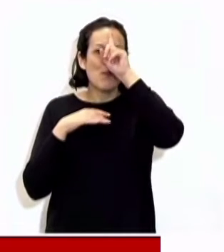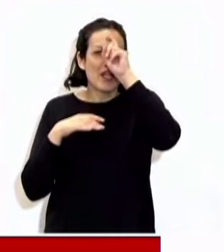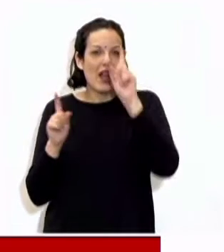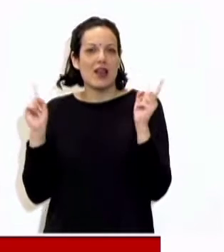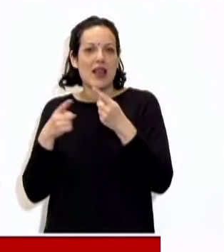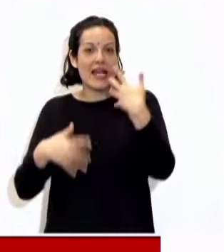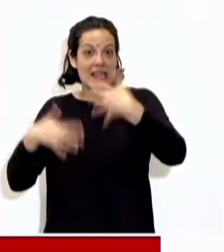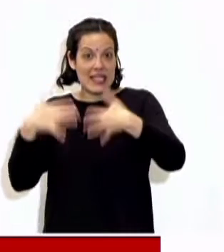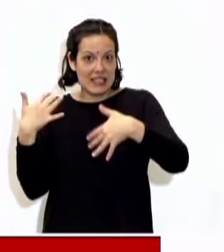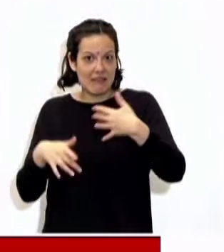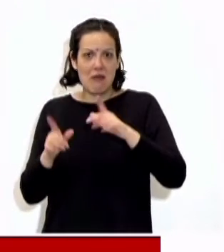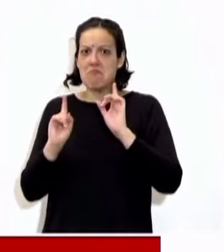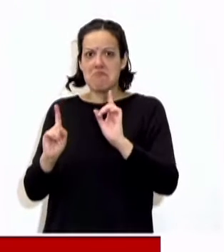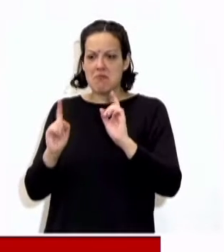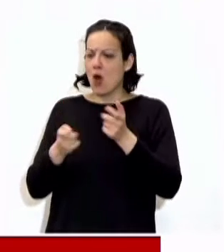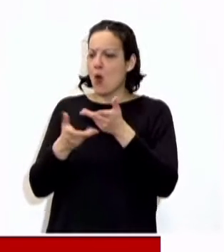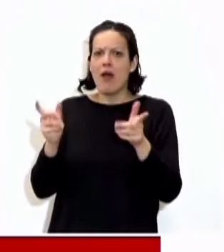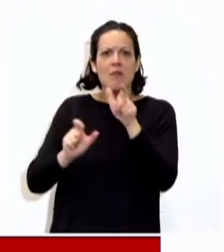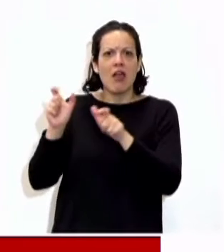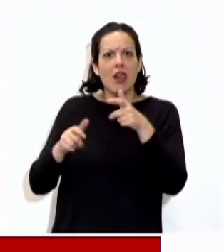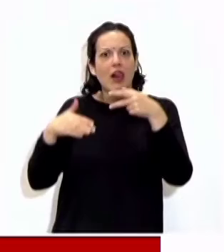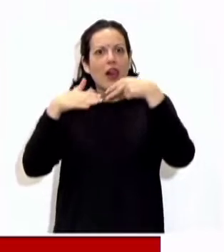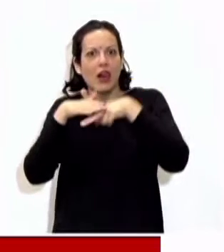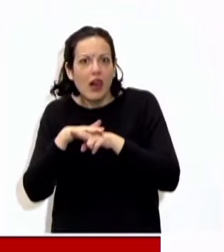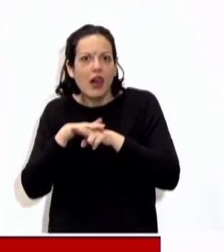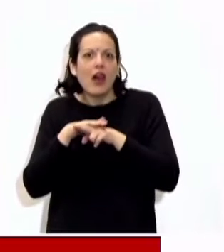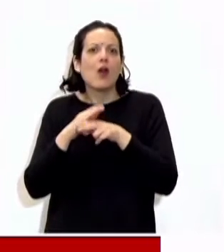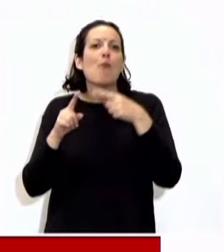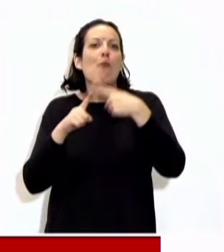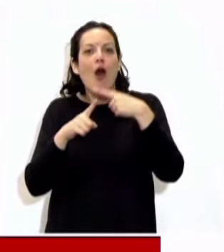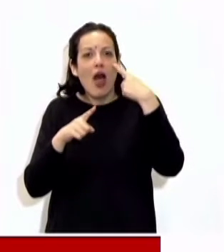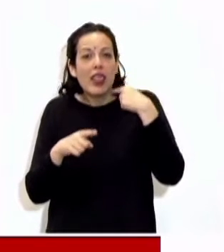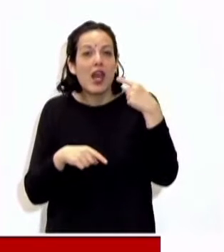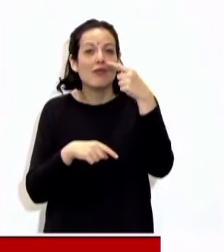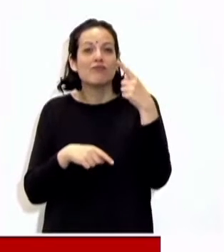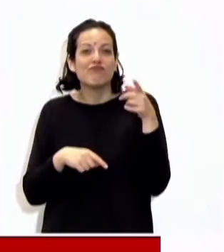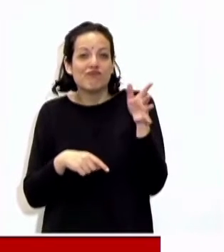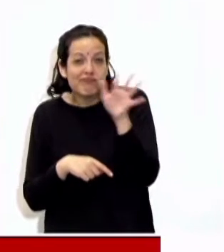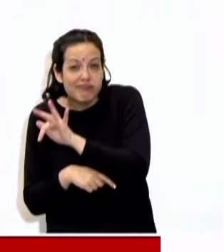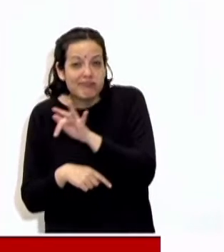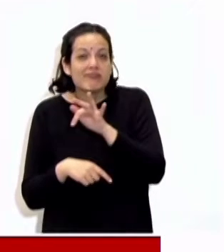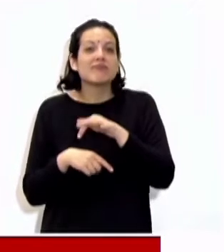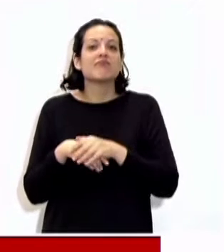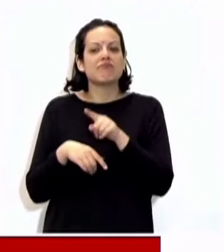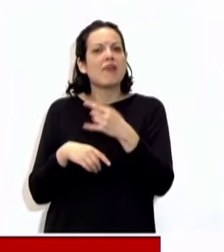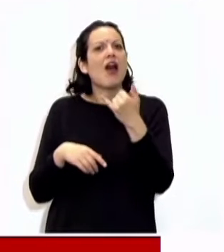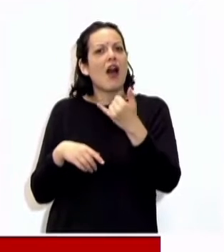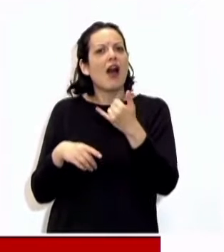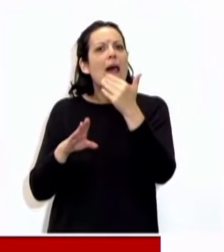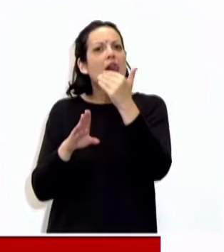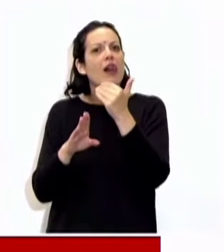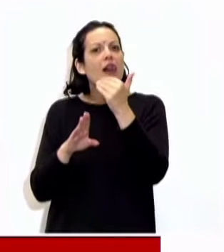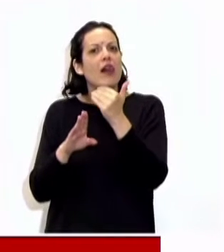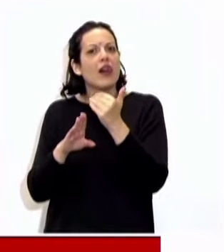mismo comportamiento, el número de casos o el promedio de ingresos diarios a las terapias también viene disminuyendo.